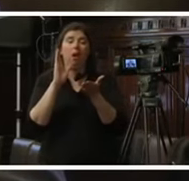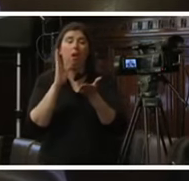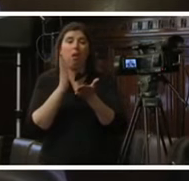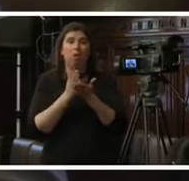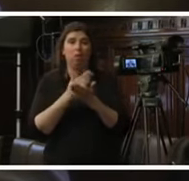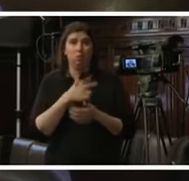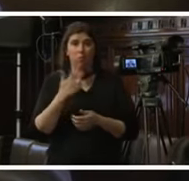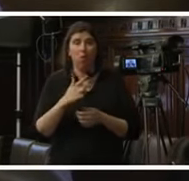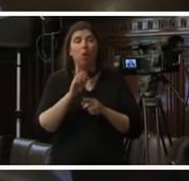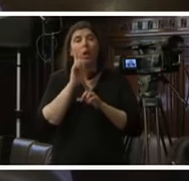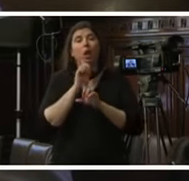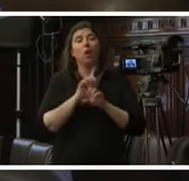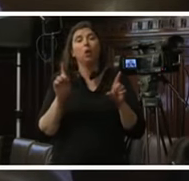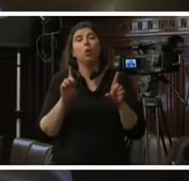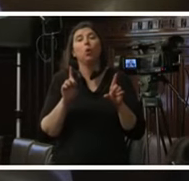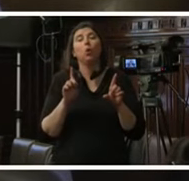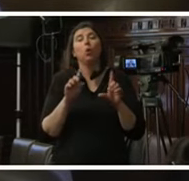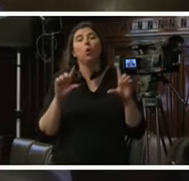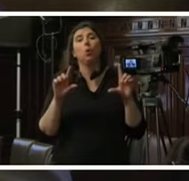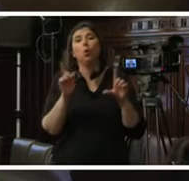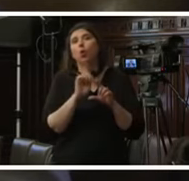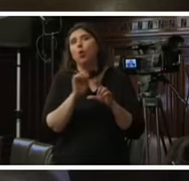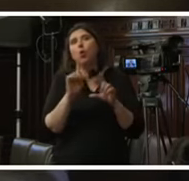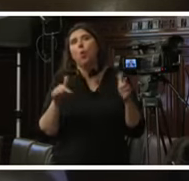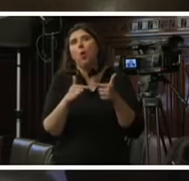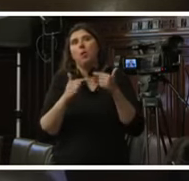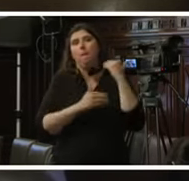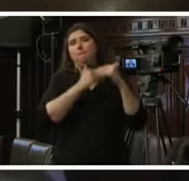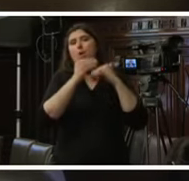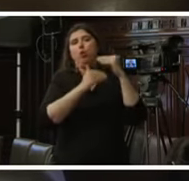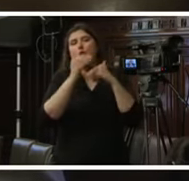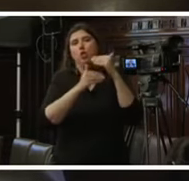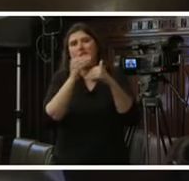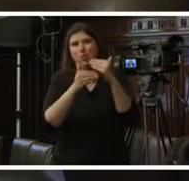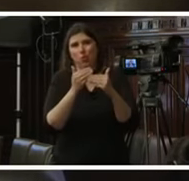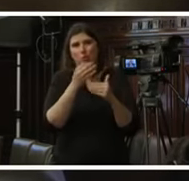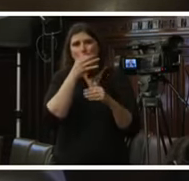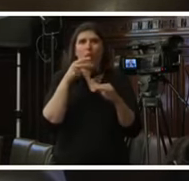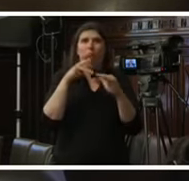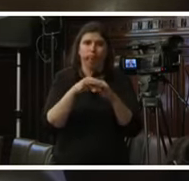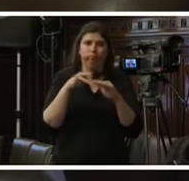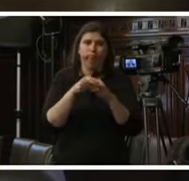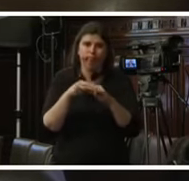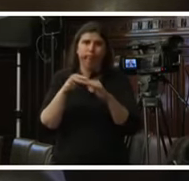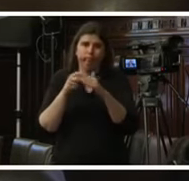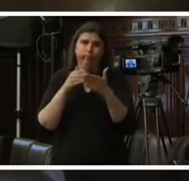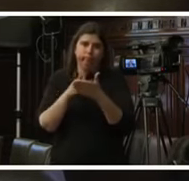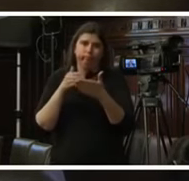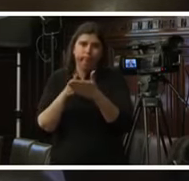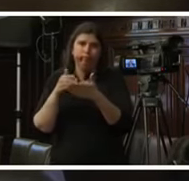abran procesos que pretendan establecer obstáculos en